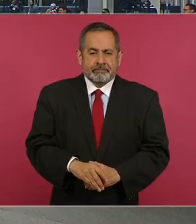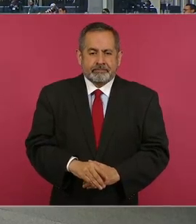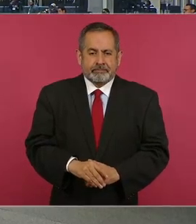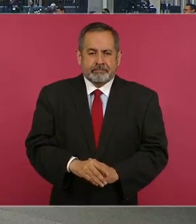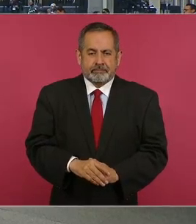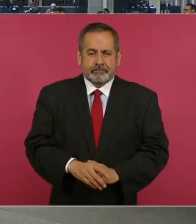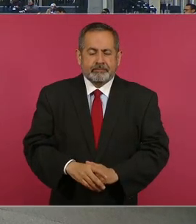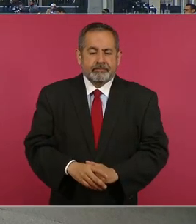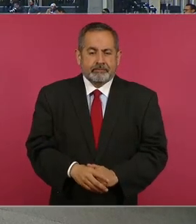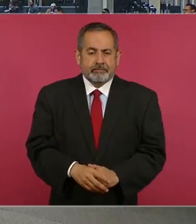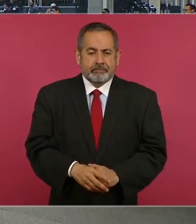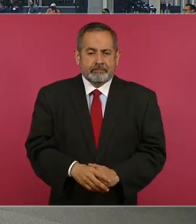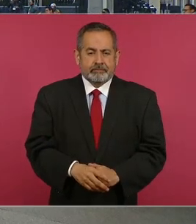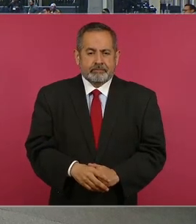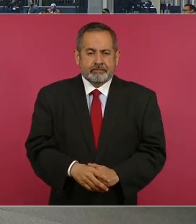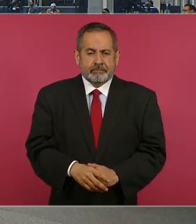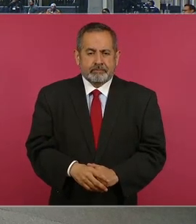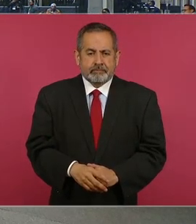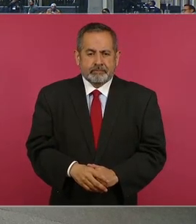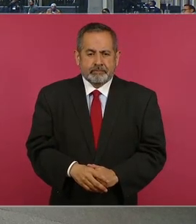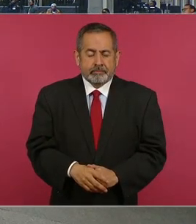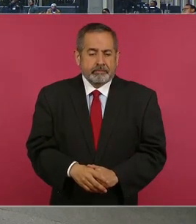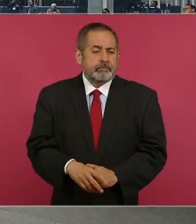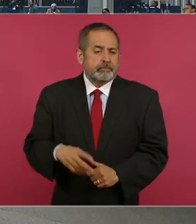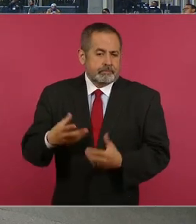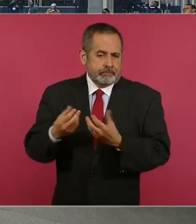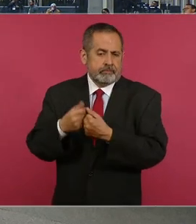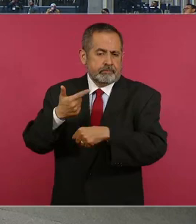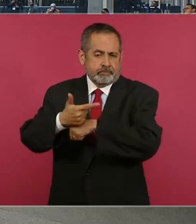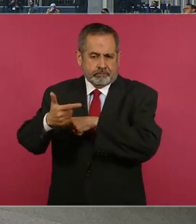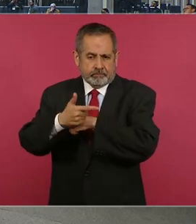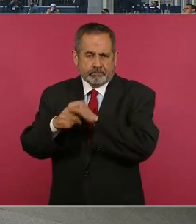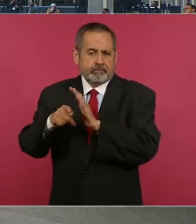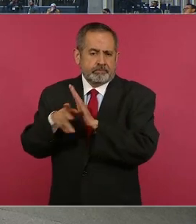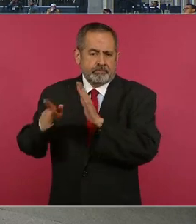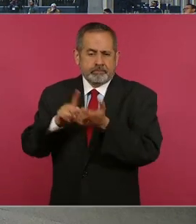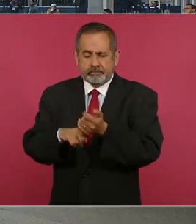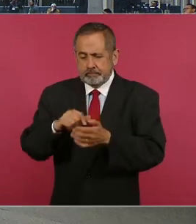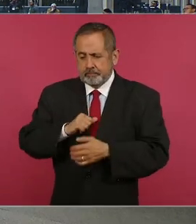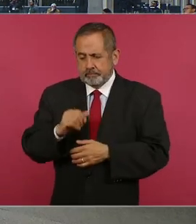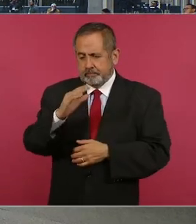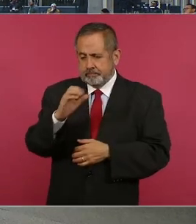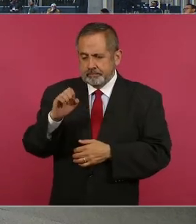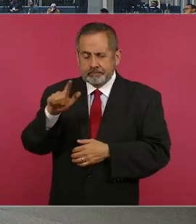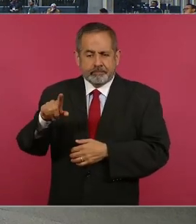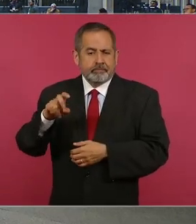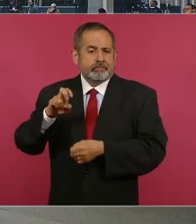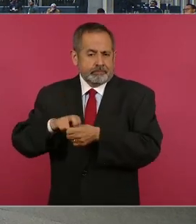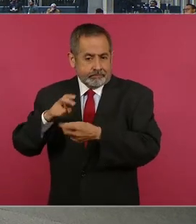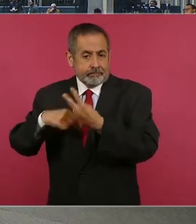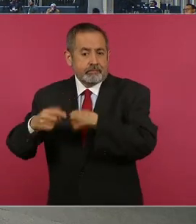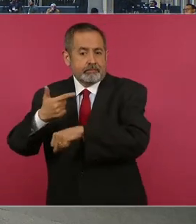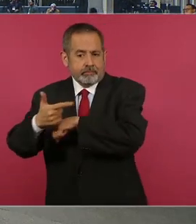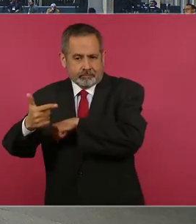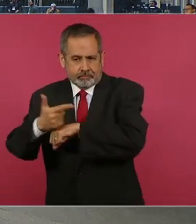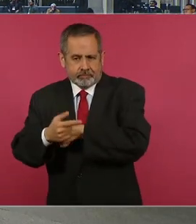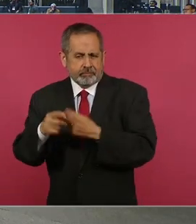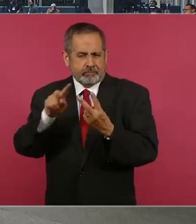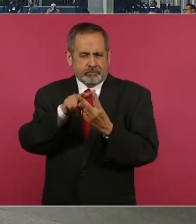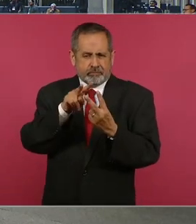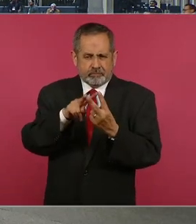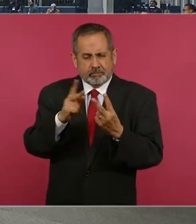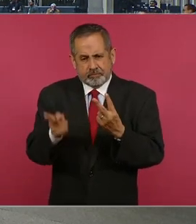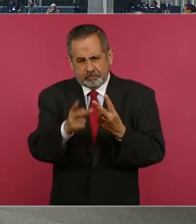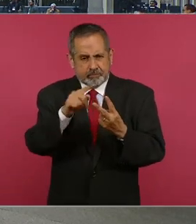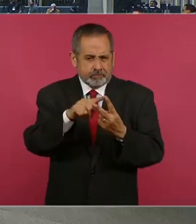Axel Vicente, Prensa Libre, Guatemala. Dos temas particulares.